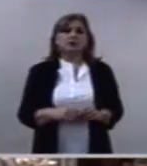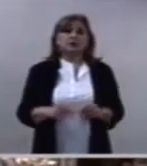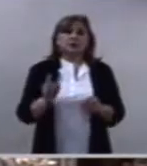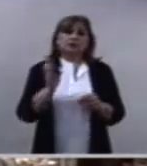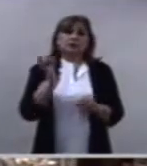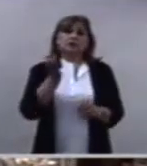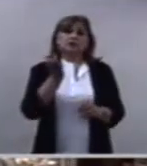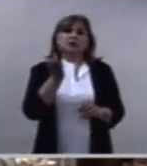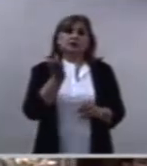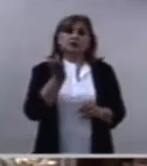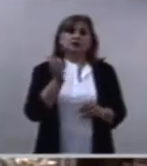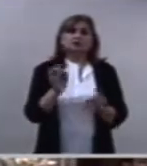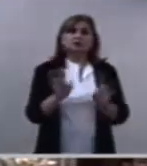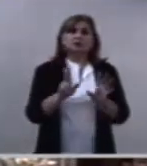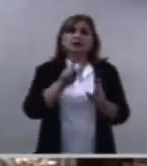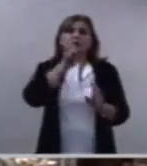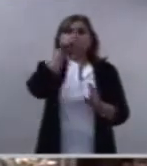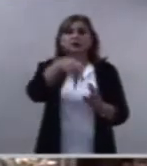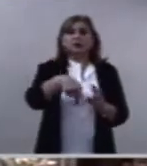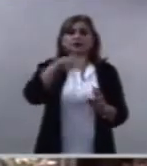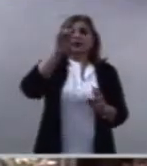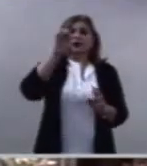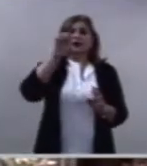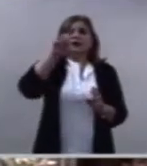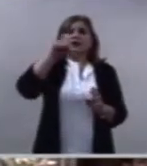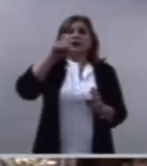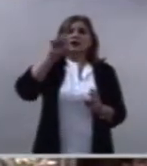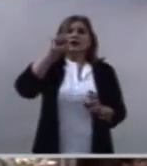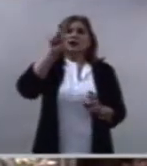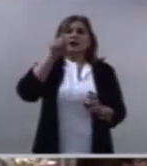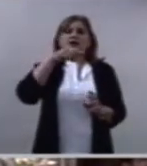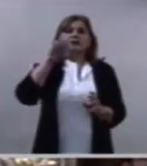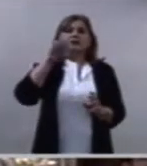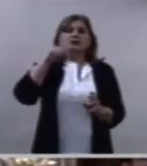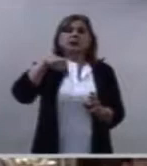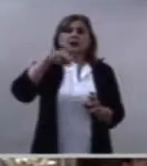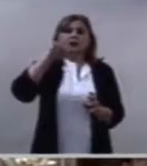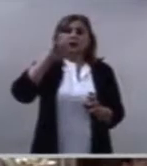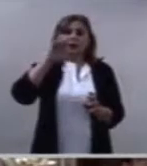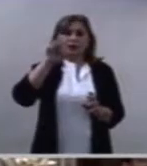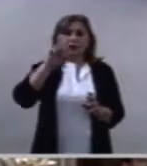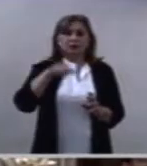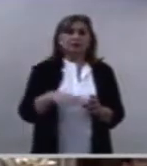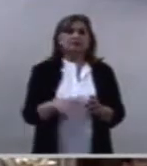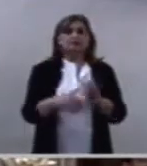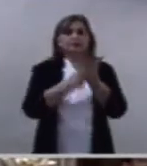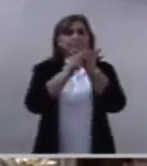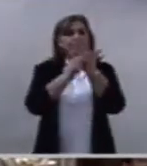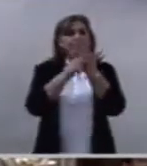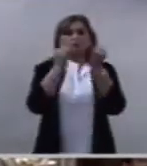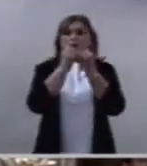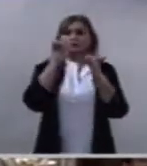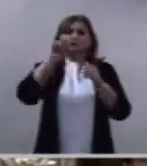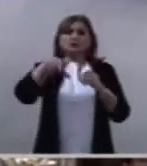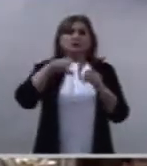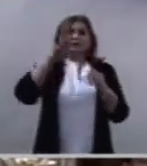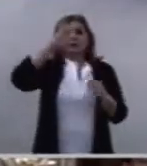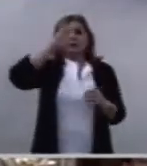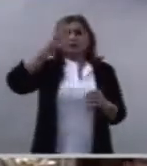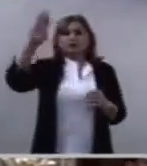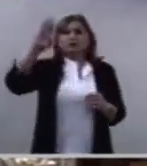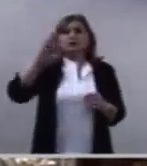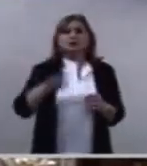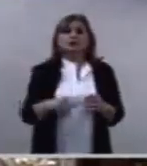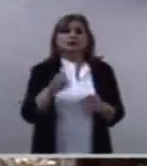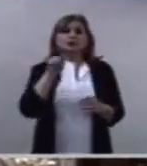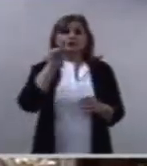que dijo el profeta Ezequiel repitiendo las palabras del Señor. Yo te constituyo